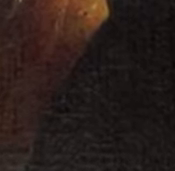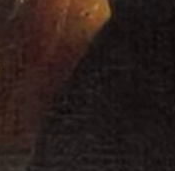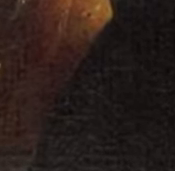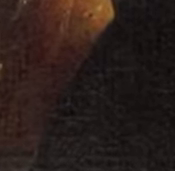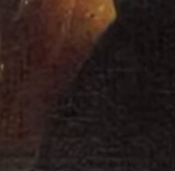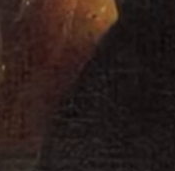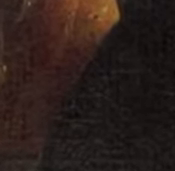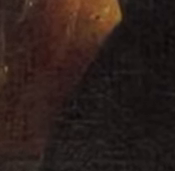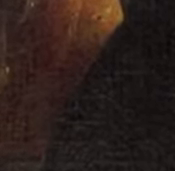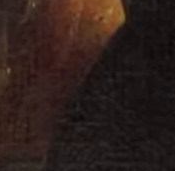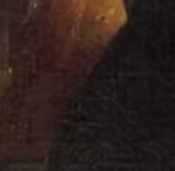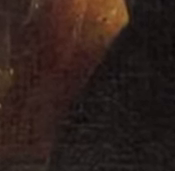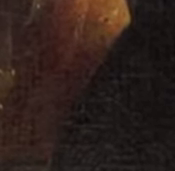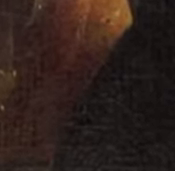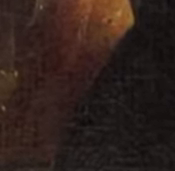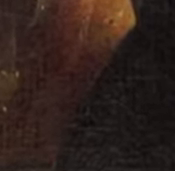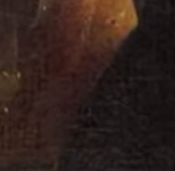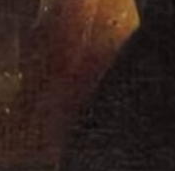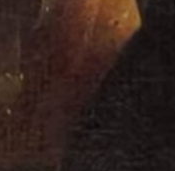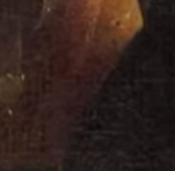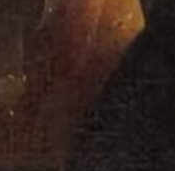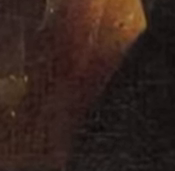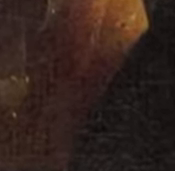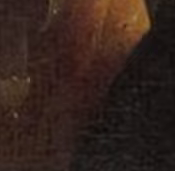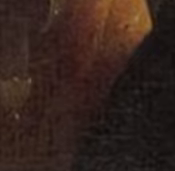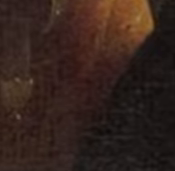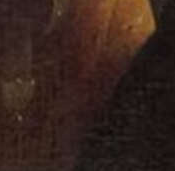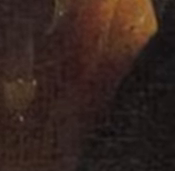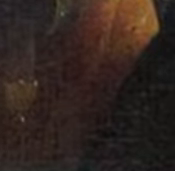Para Noticias 22, Diana Obispo.